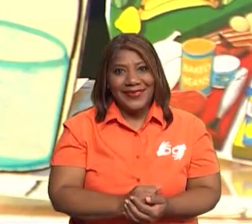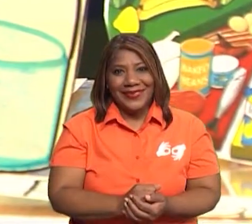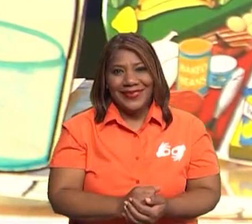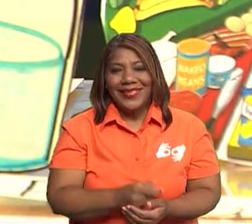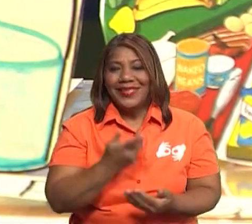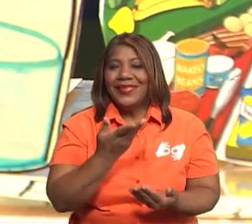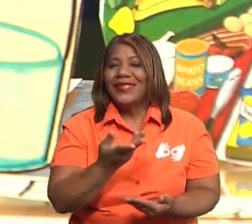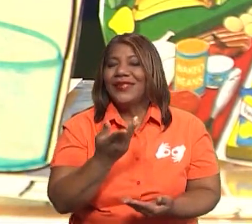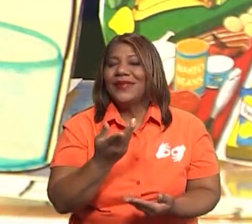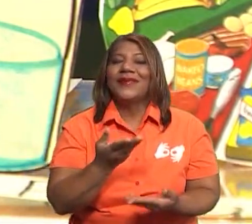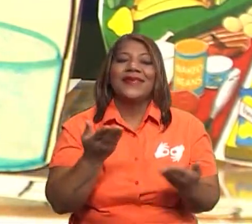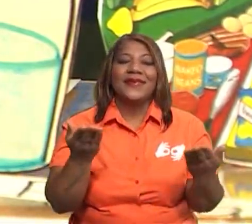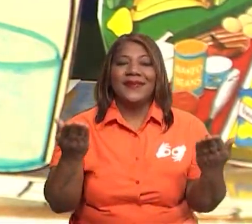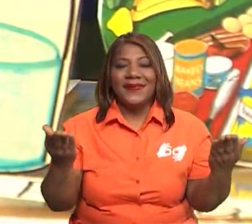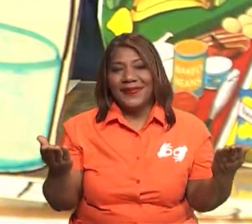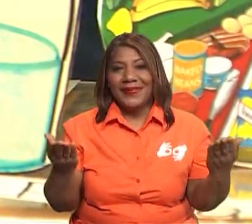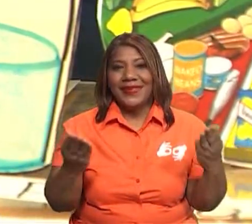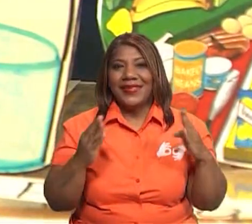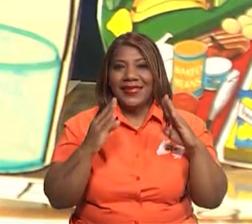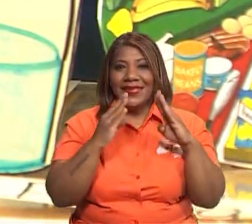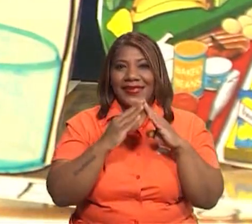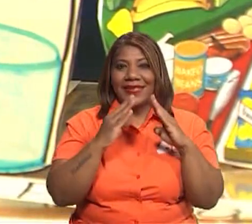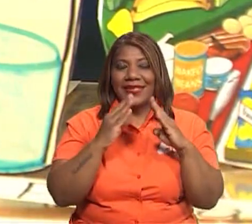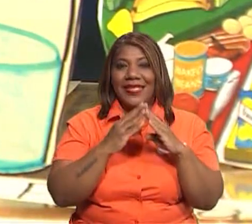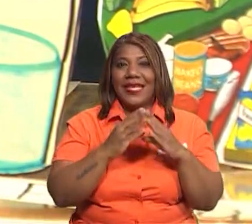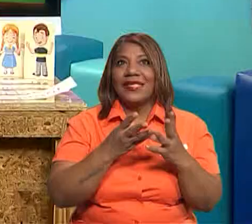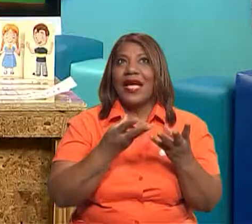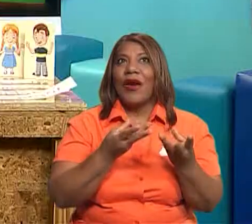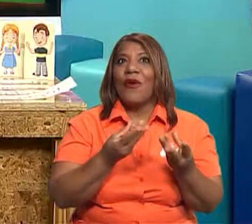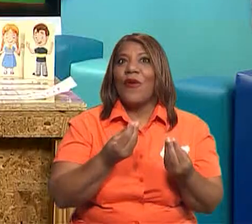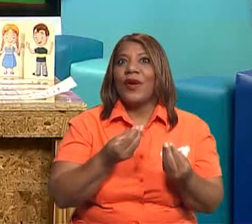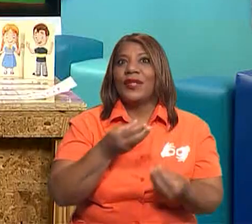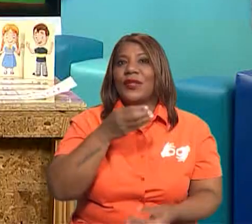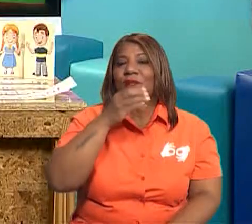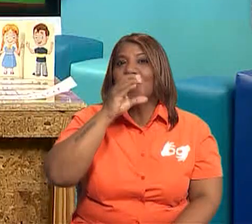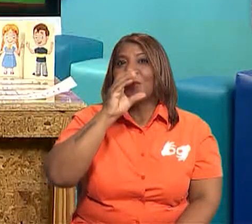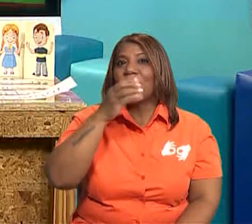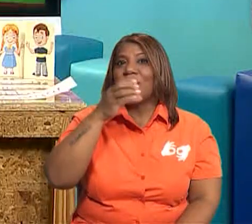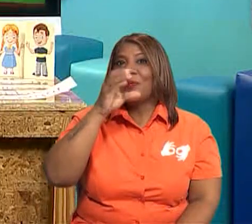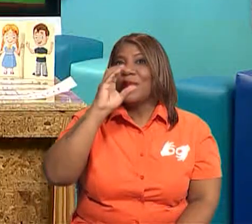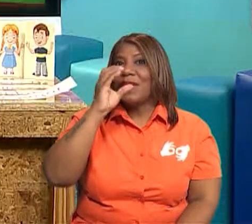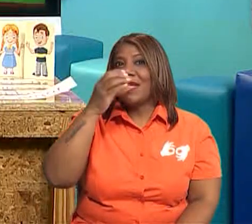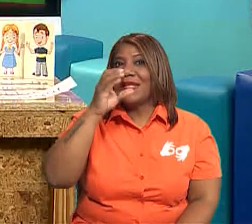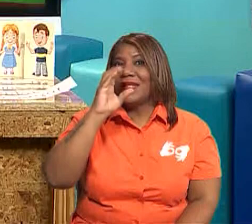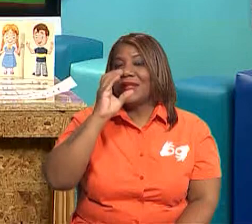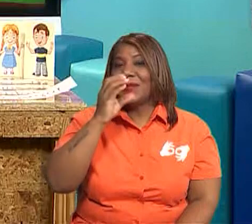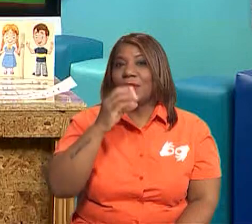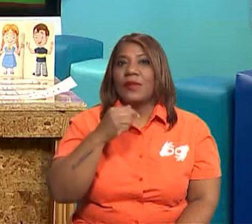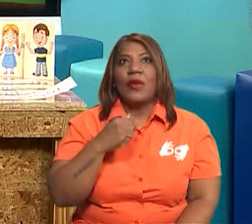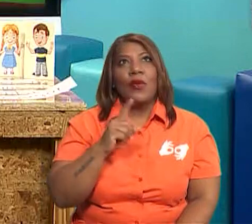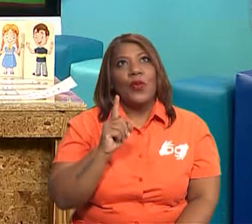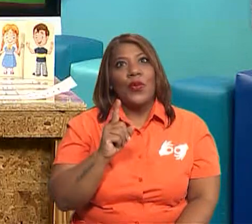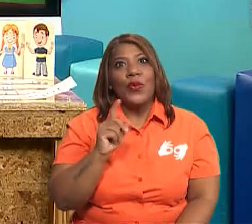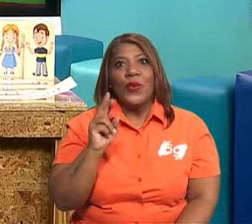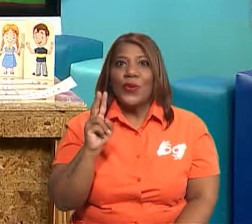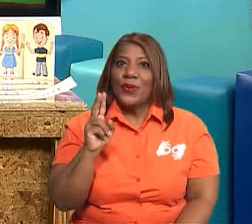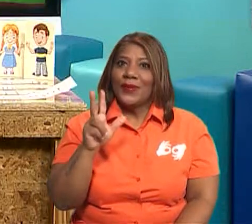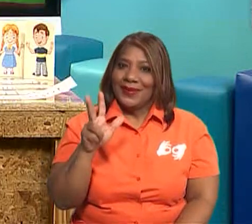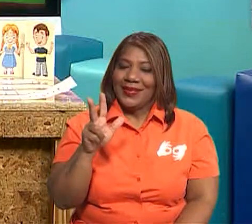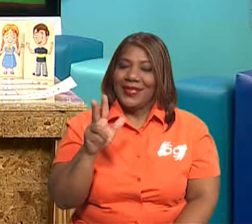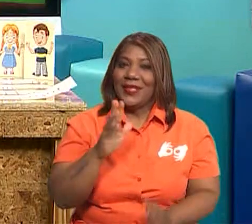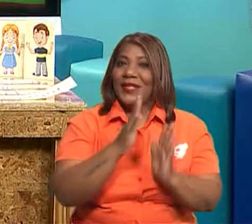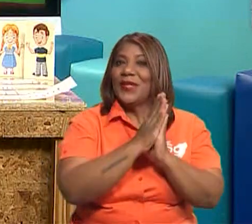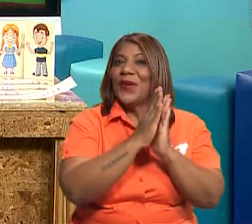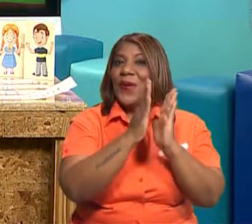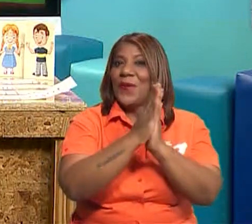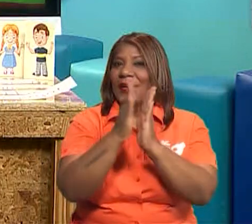material que tengan en casa e ir pegando cuántos vasos de agua al día han ido tomando. Muy bien. Ahora